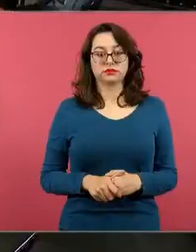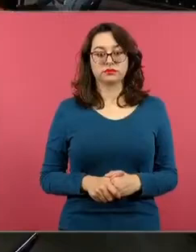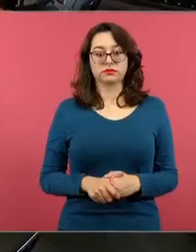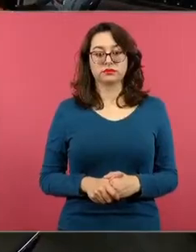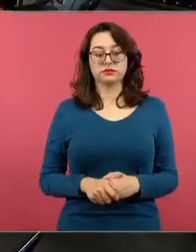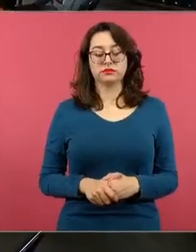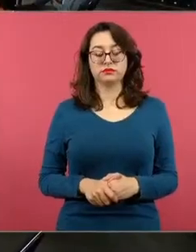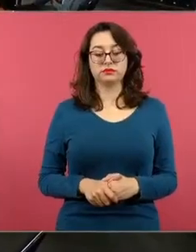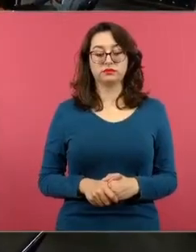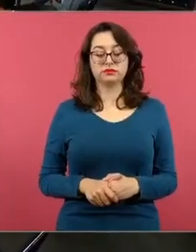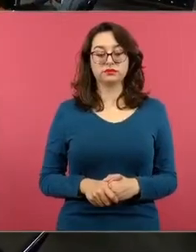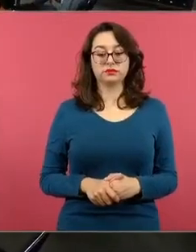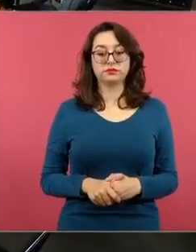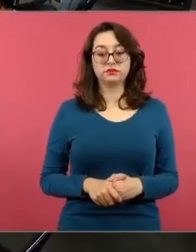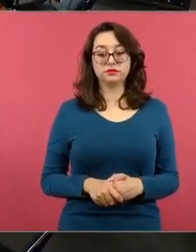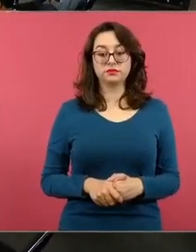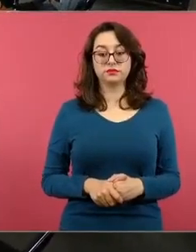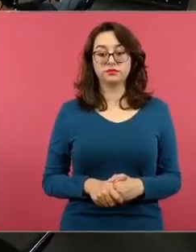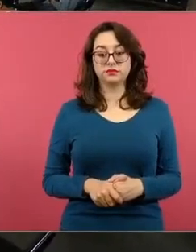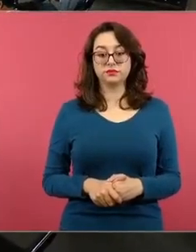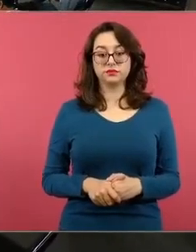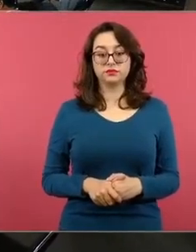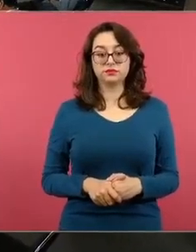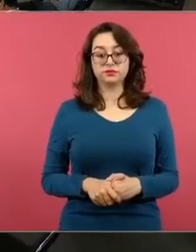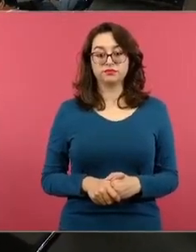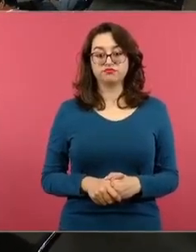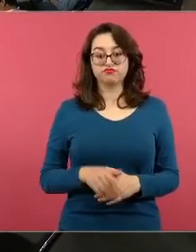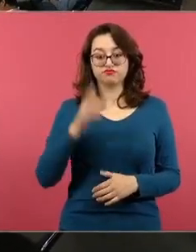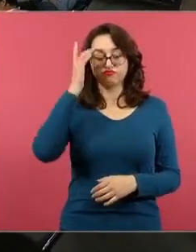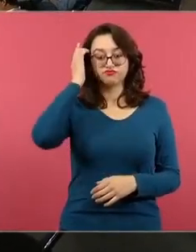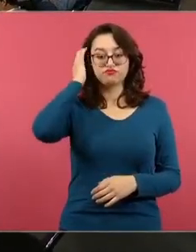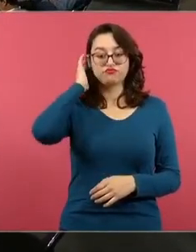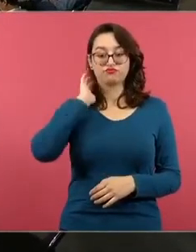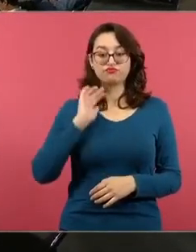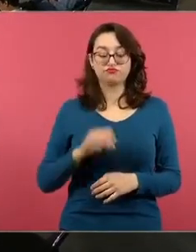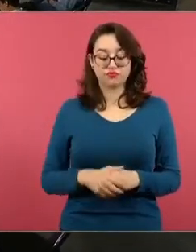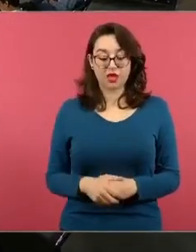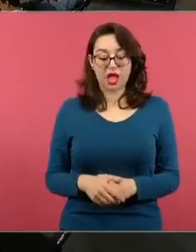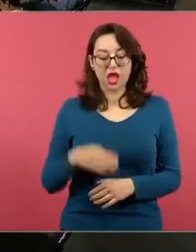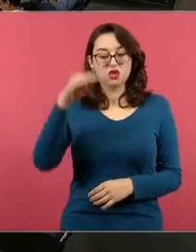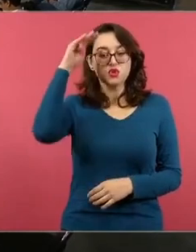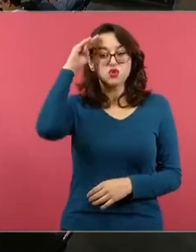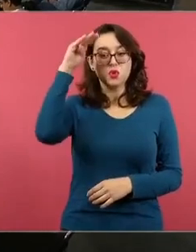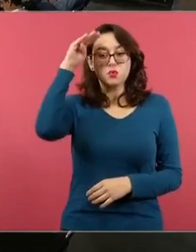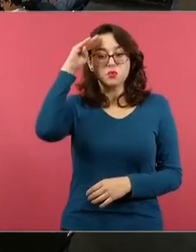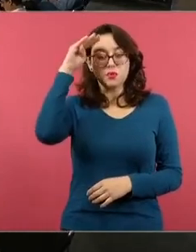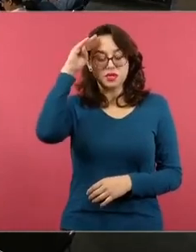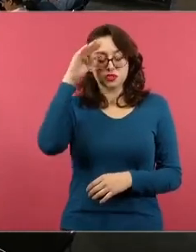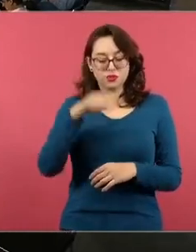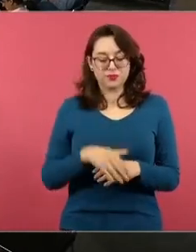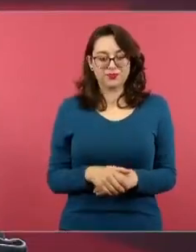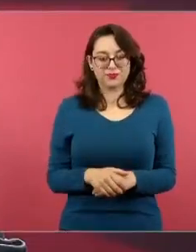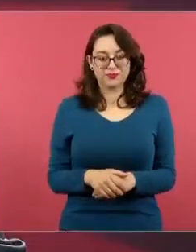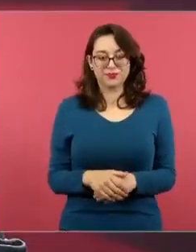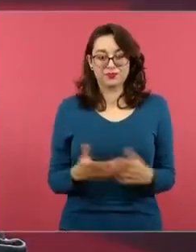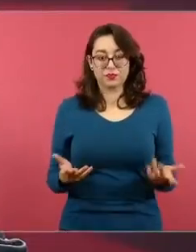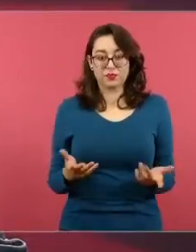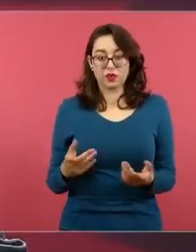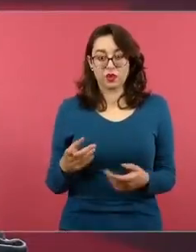yo pienso que en algún momento hay que decir a mexicanos primero que capacitación es una agresión contra